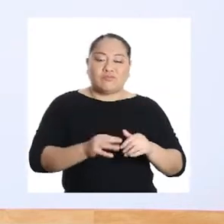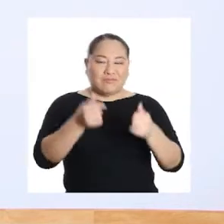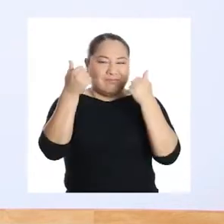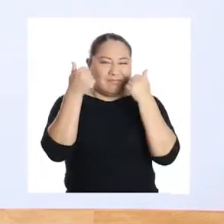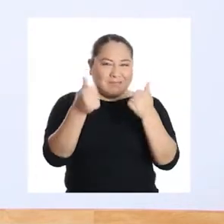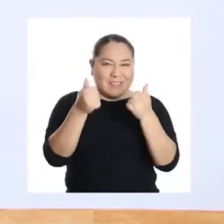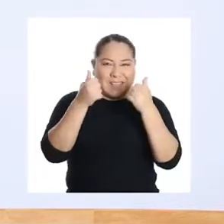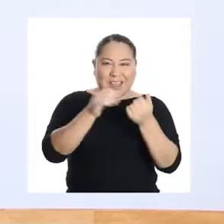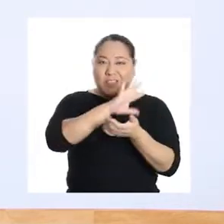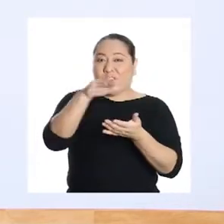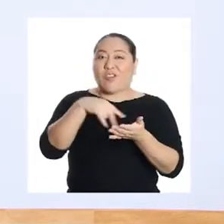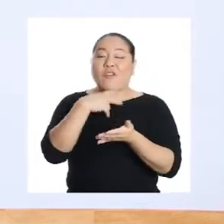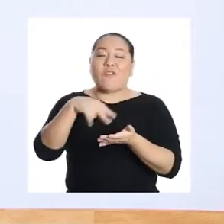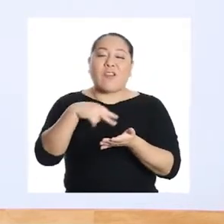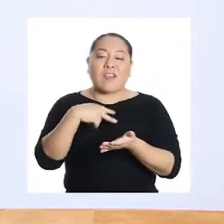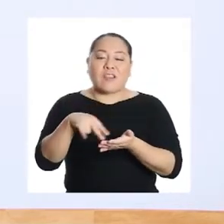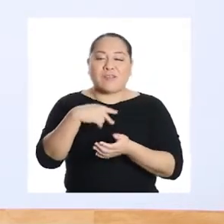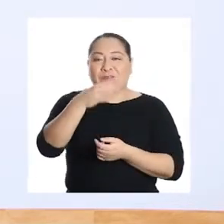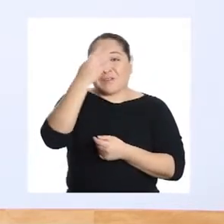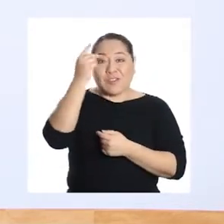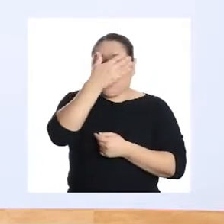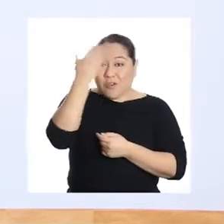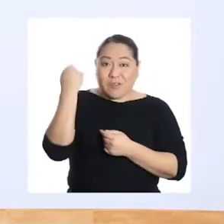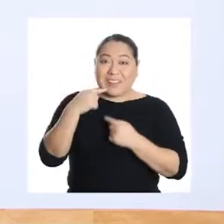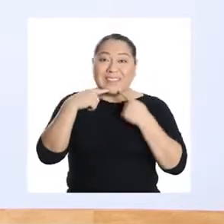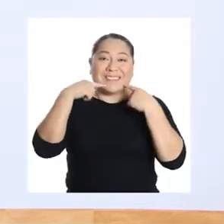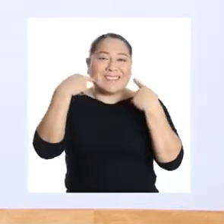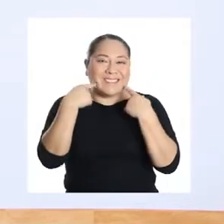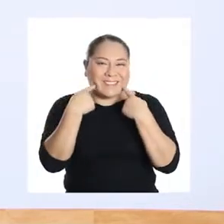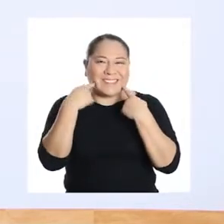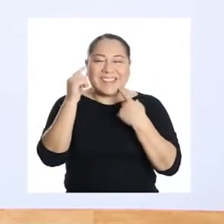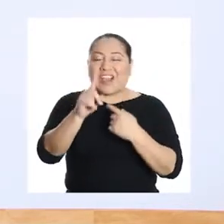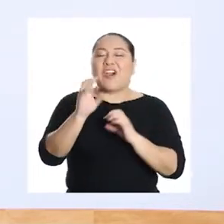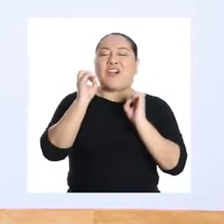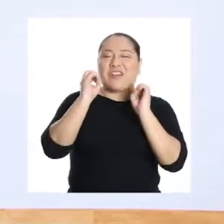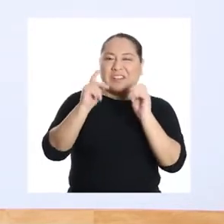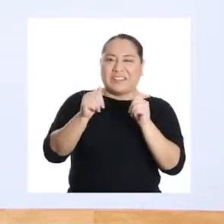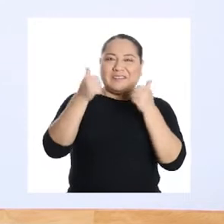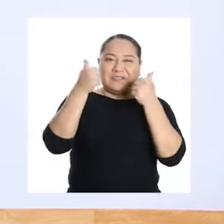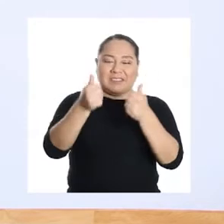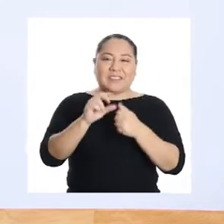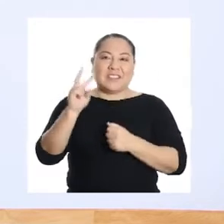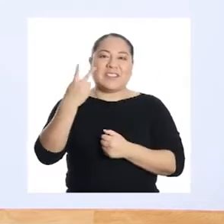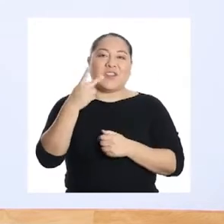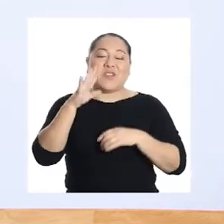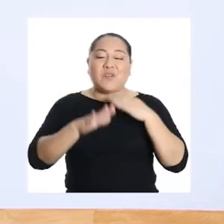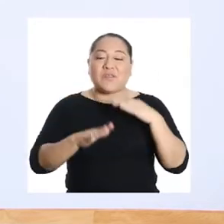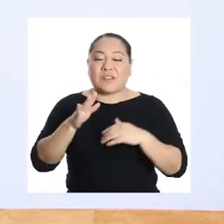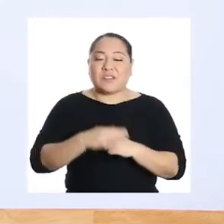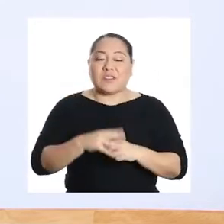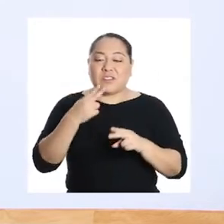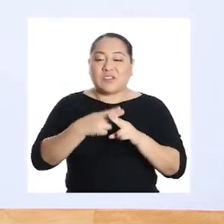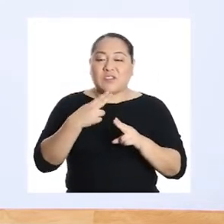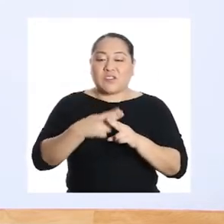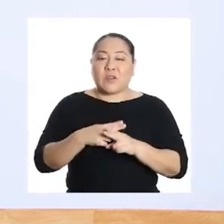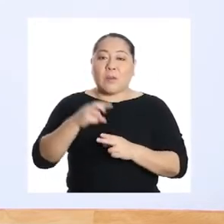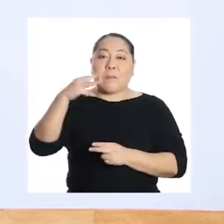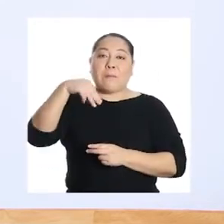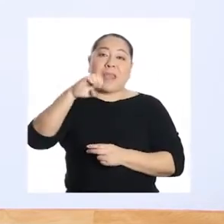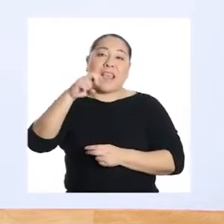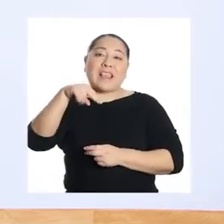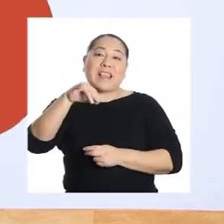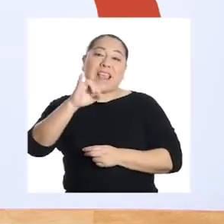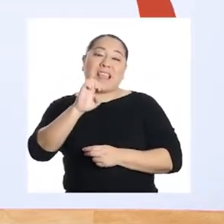¡Muy bien! Vamos todos bailando y no olviden sonreír. ¡Muy bien! Vamos con el segundo paso. Se llama estilo